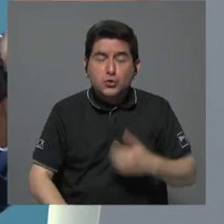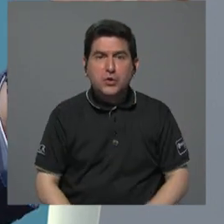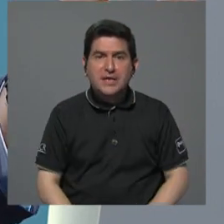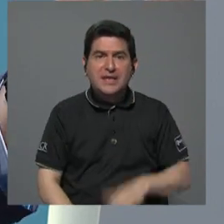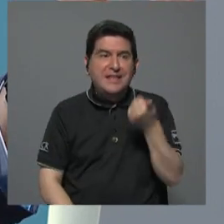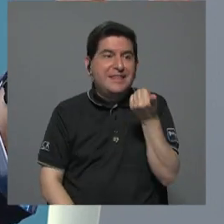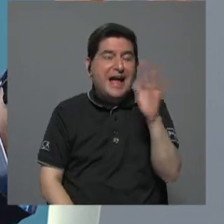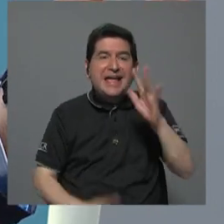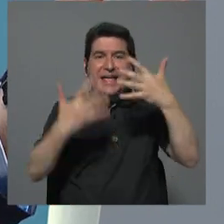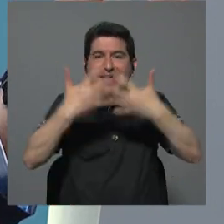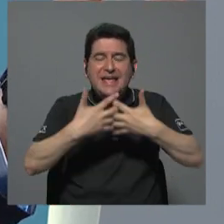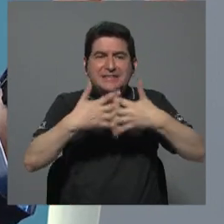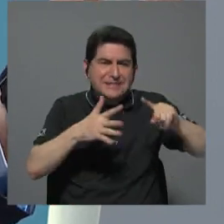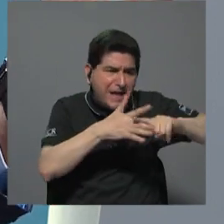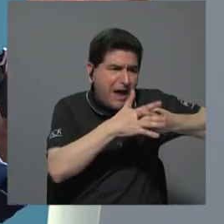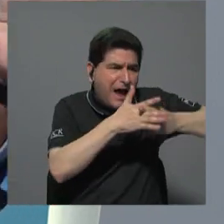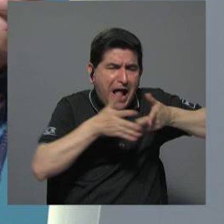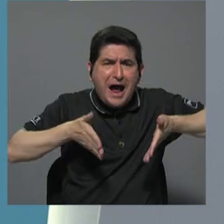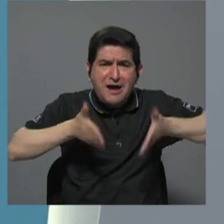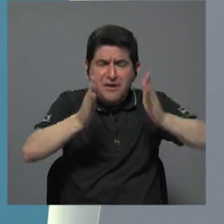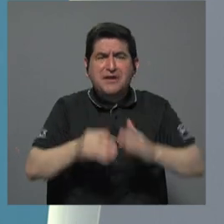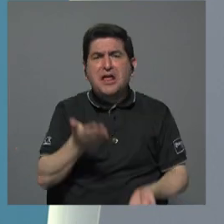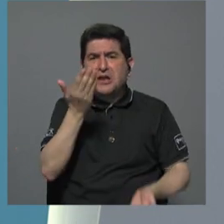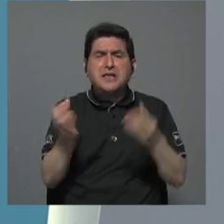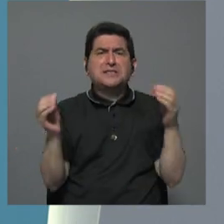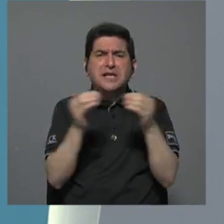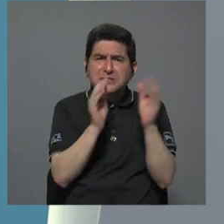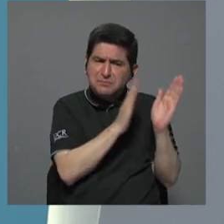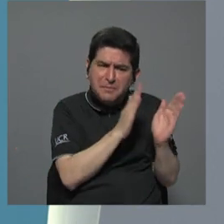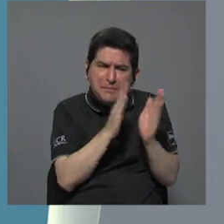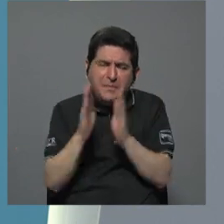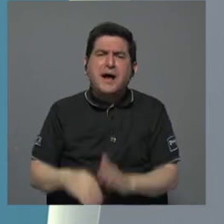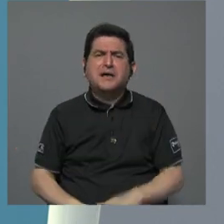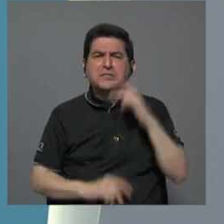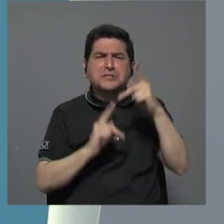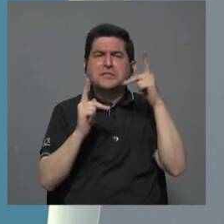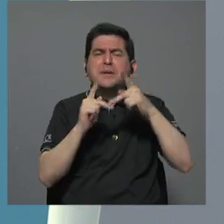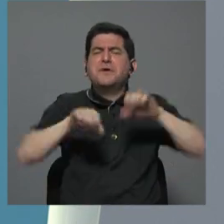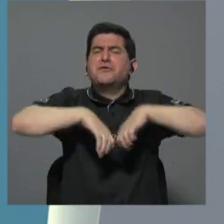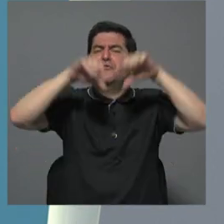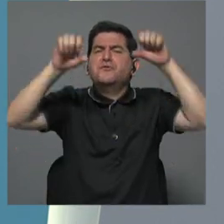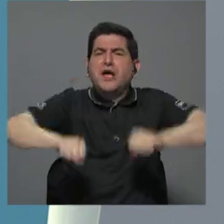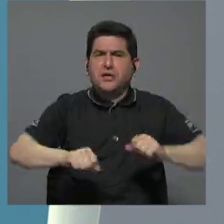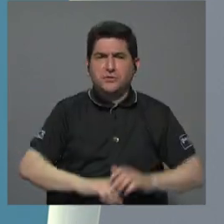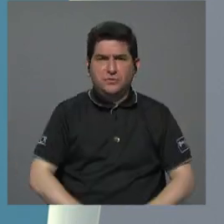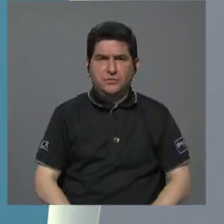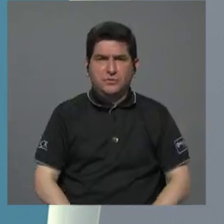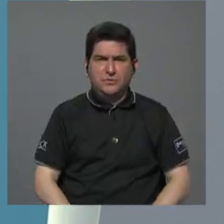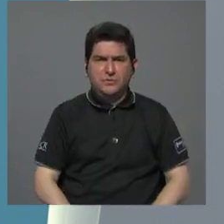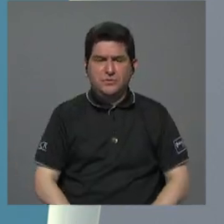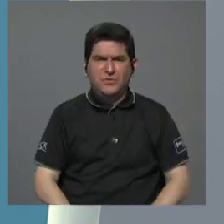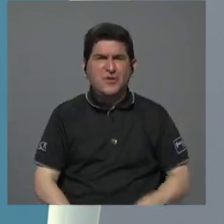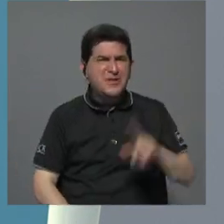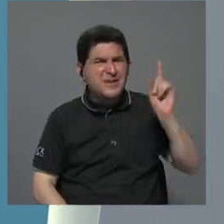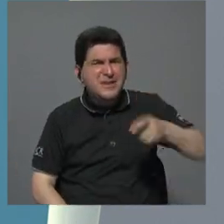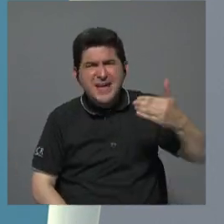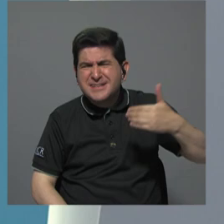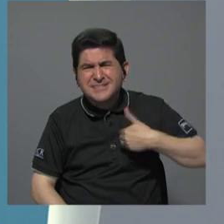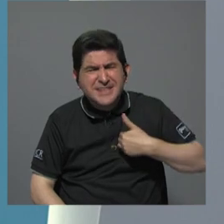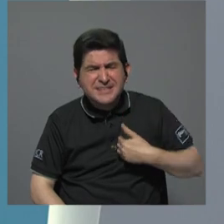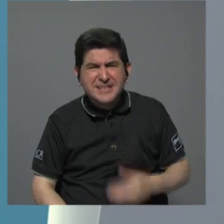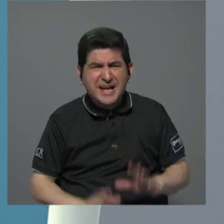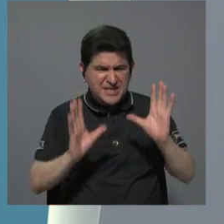15 empresas a hacer mantenimiento vial y hasta tal vez más ordenado y más perfecto el sistema? ¿Para qué necesidad había de